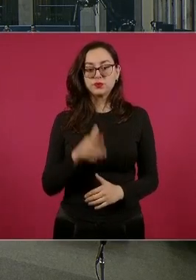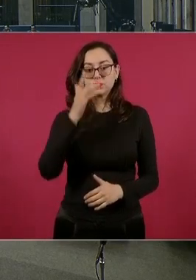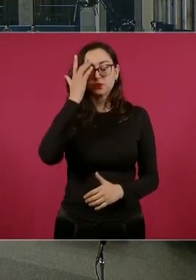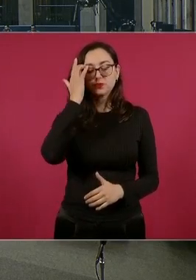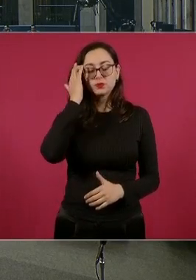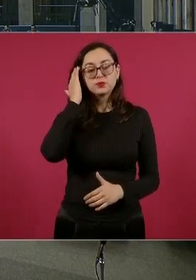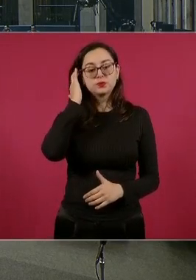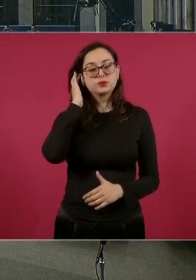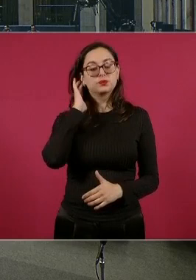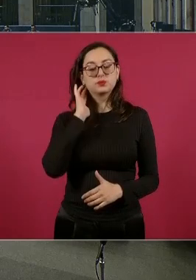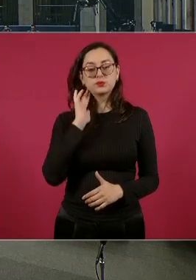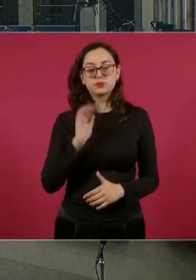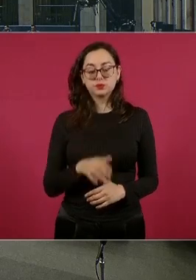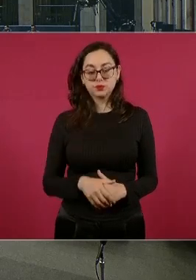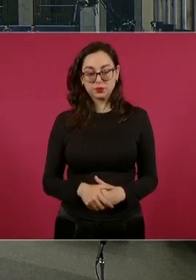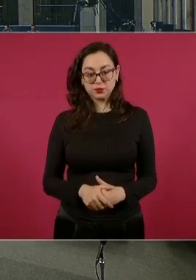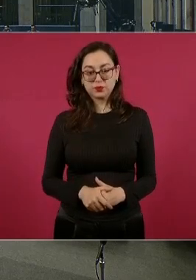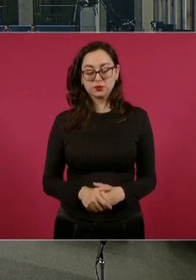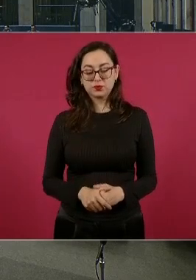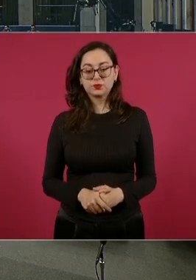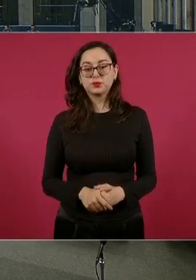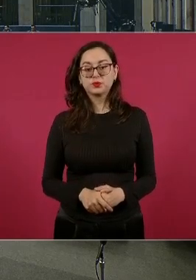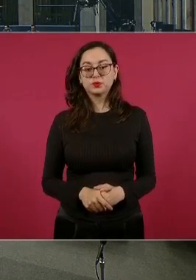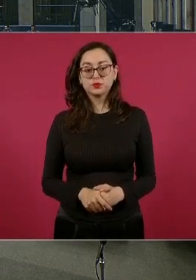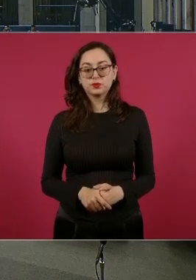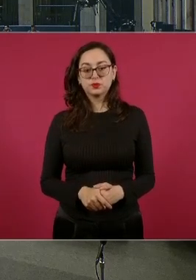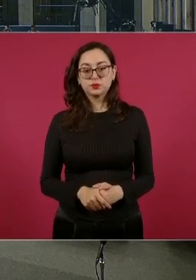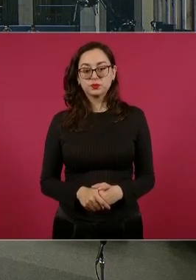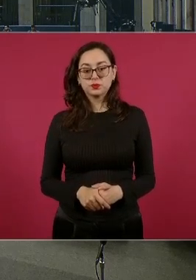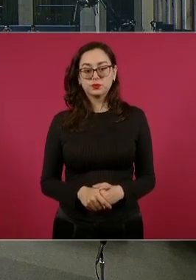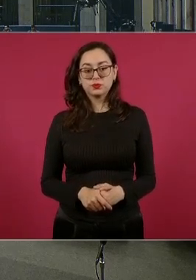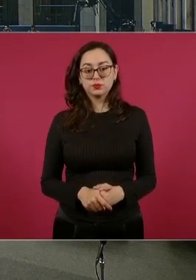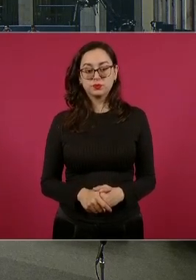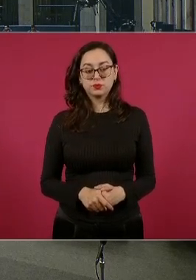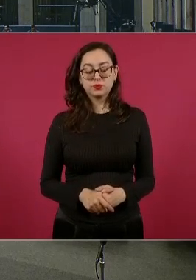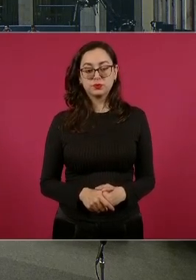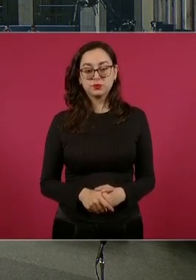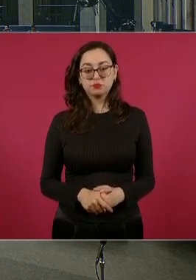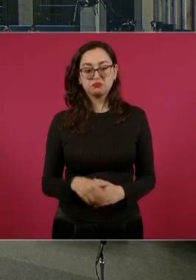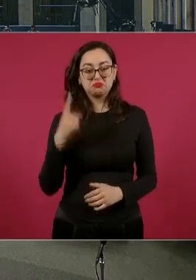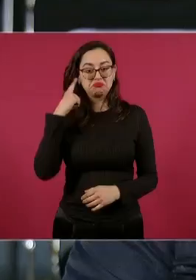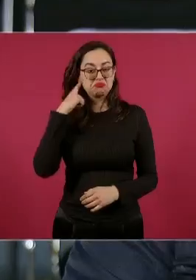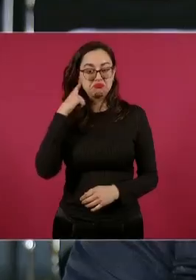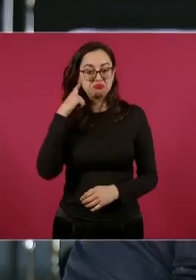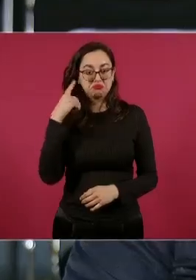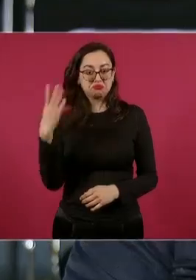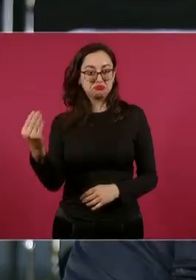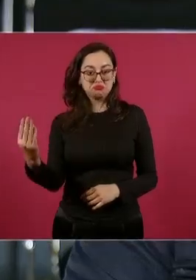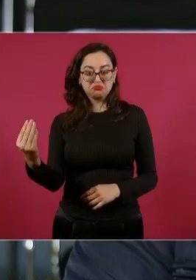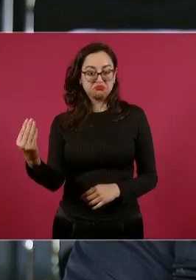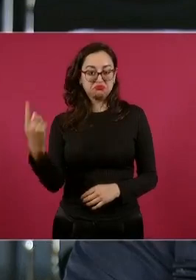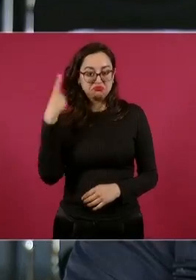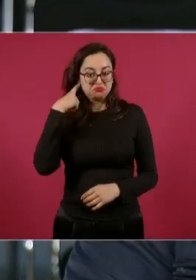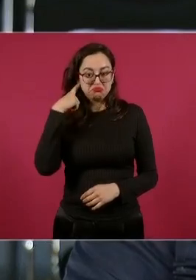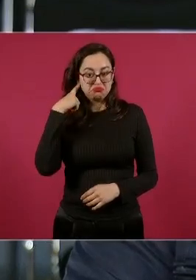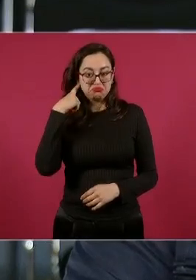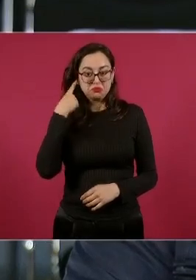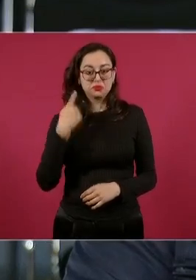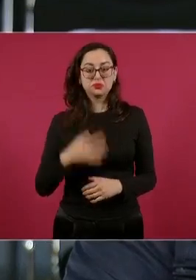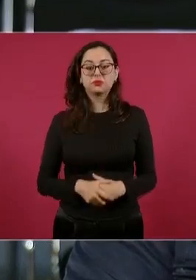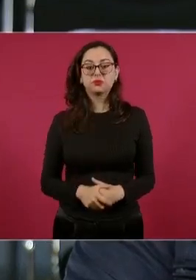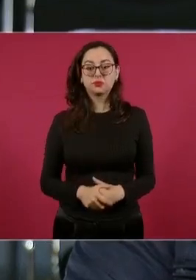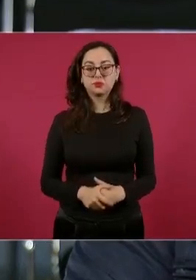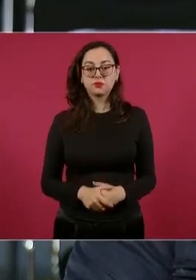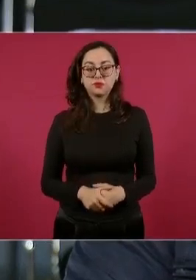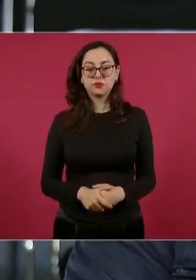crimen organizado y aprovecharon precisamente que no traía escolta. Mi pregunta es si hubo negligencia por parte de